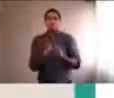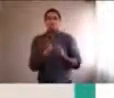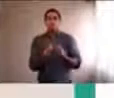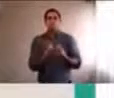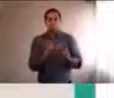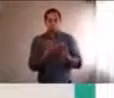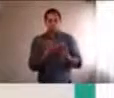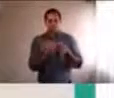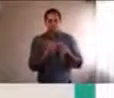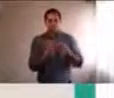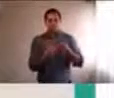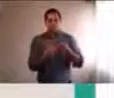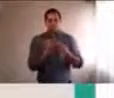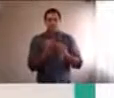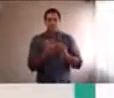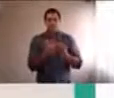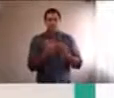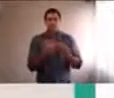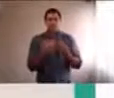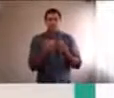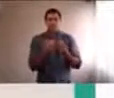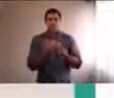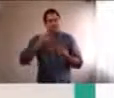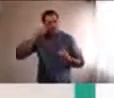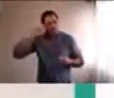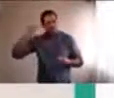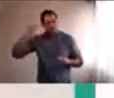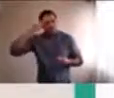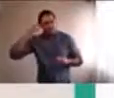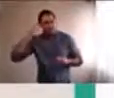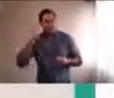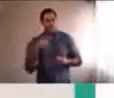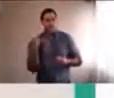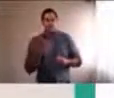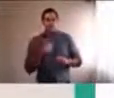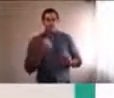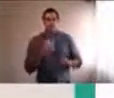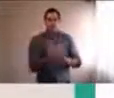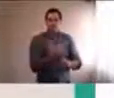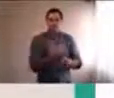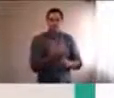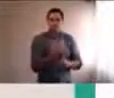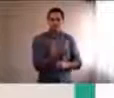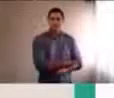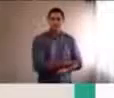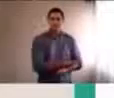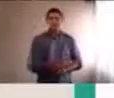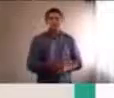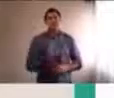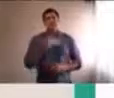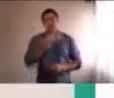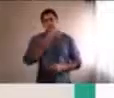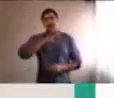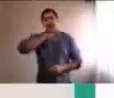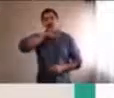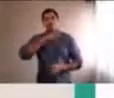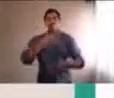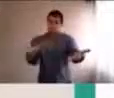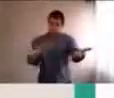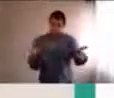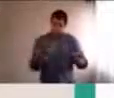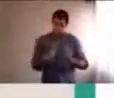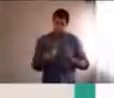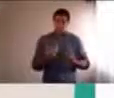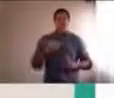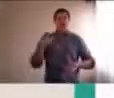distintos disparadores, e ideas, que uno puede hablar, y acá quizás, es para convocar a los más grandes, que a veces son